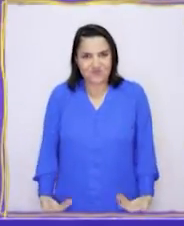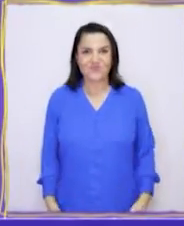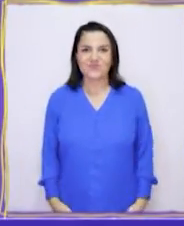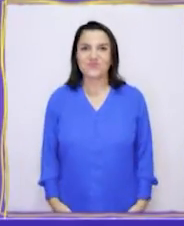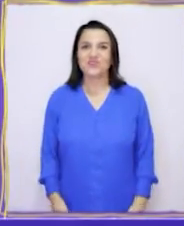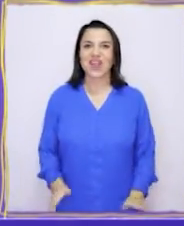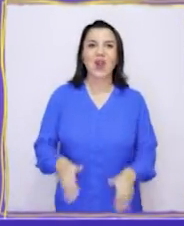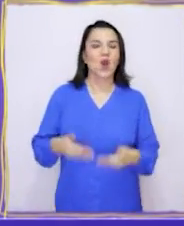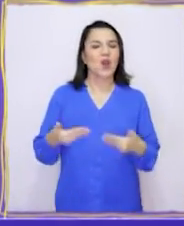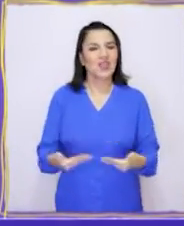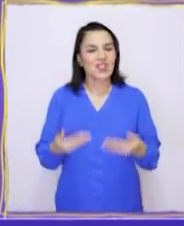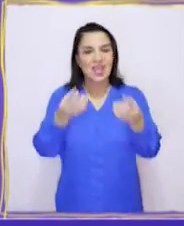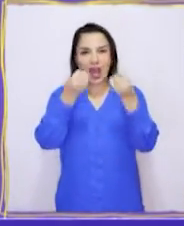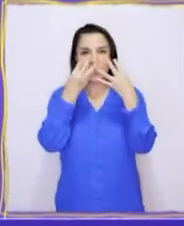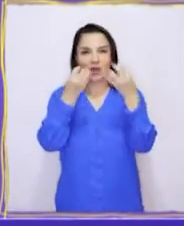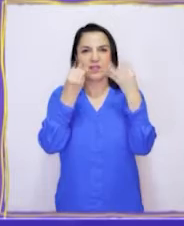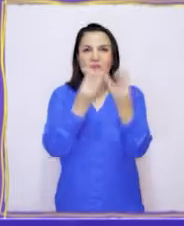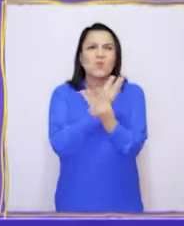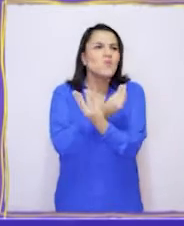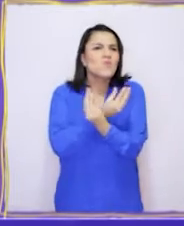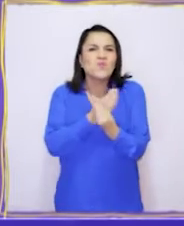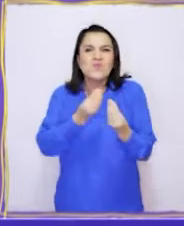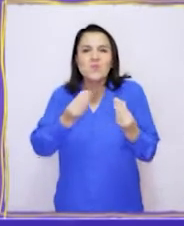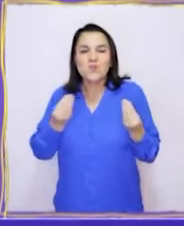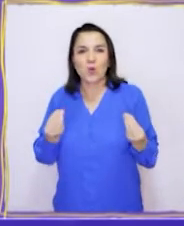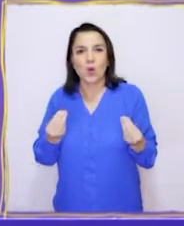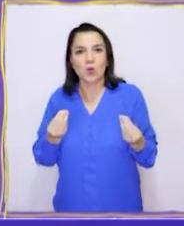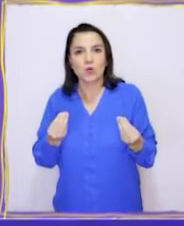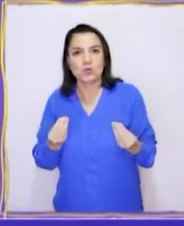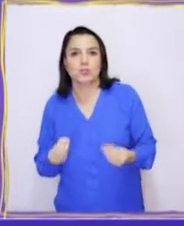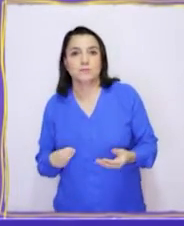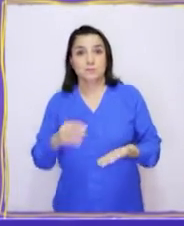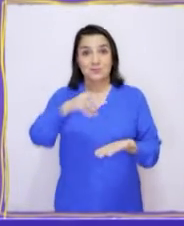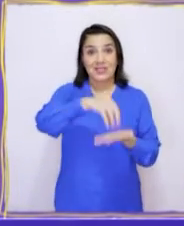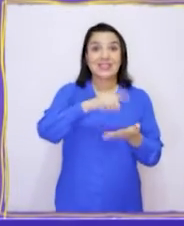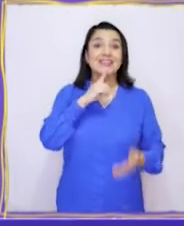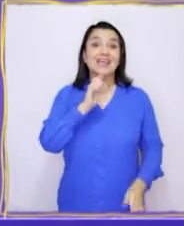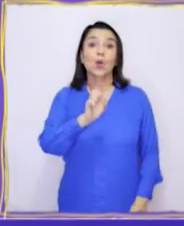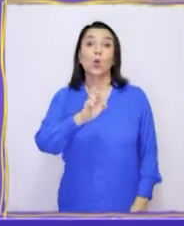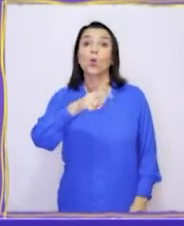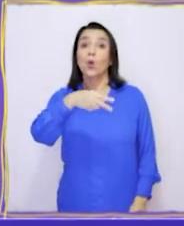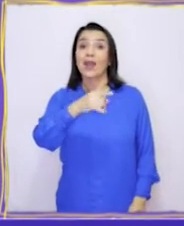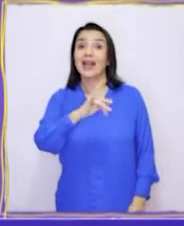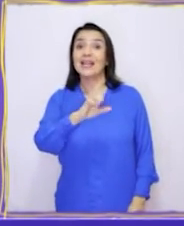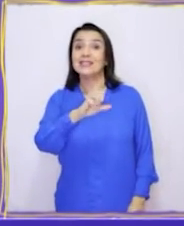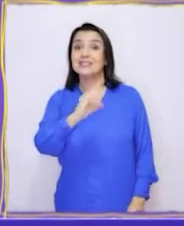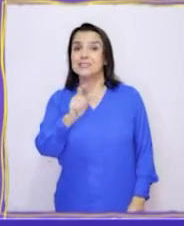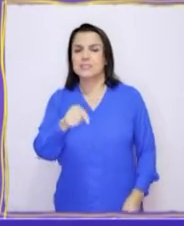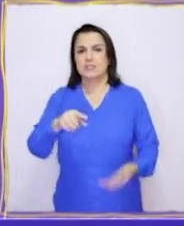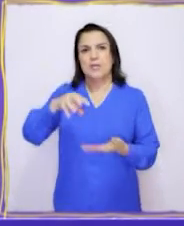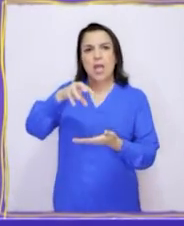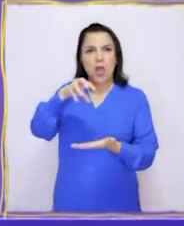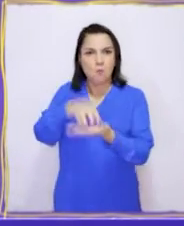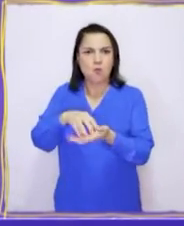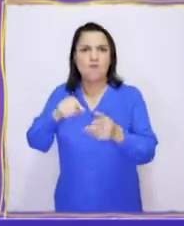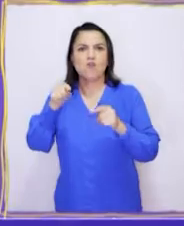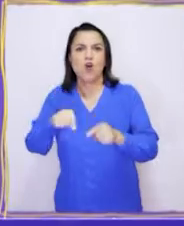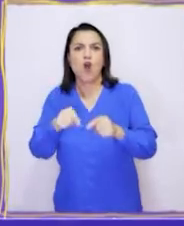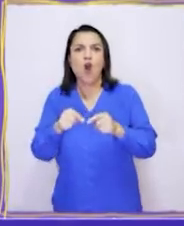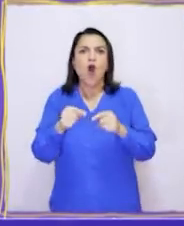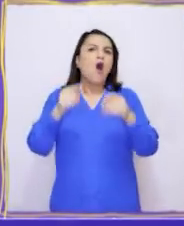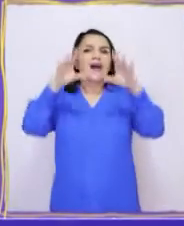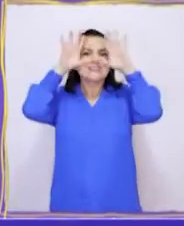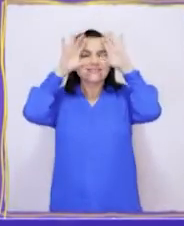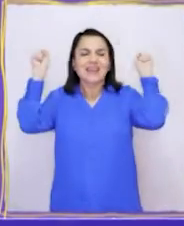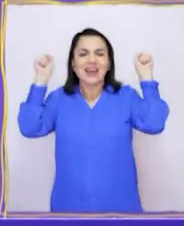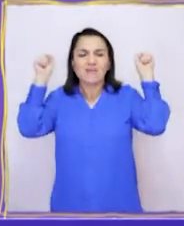Hoy día aprendimos muchísimo sobre Tehuelches, Selknam y Yaganes. Fue